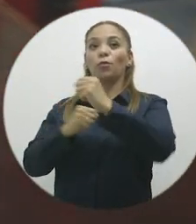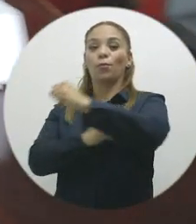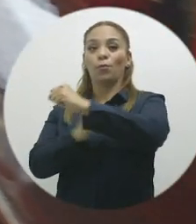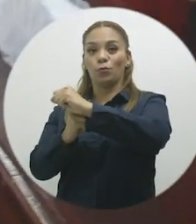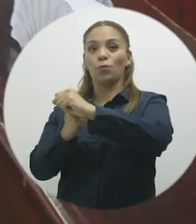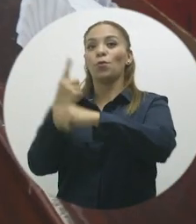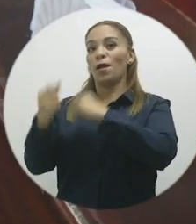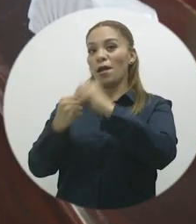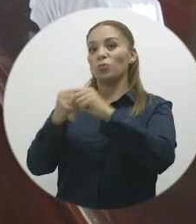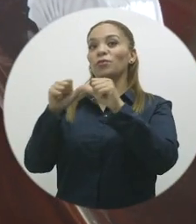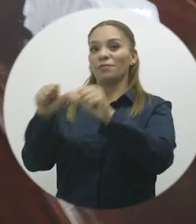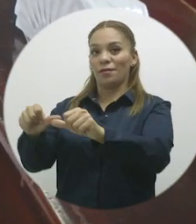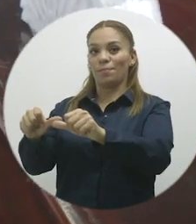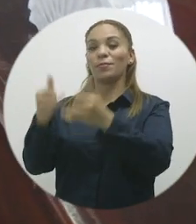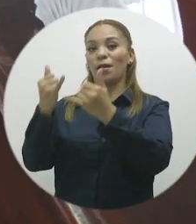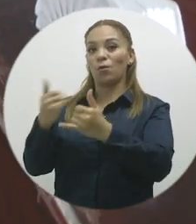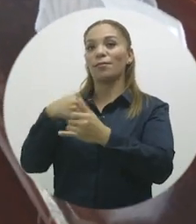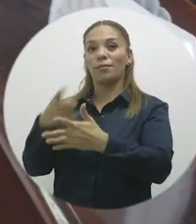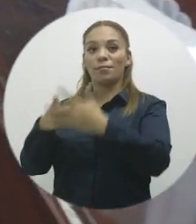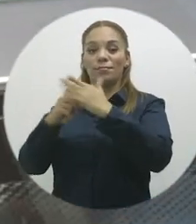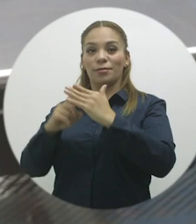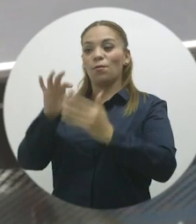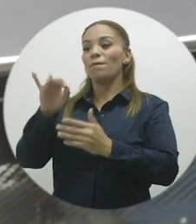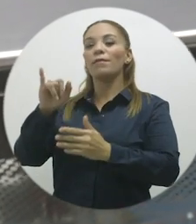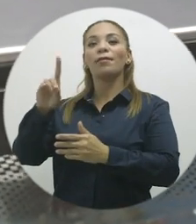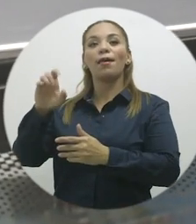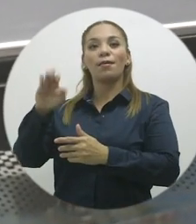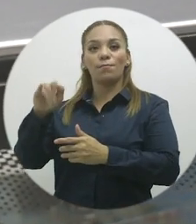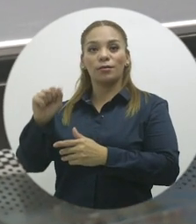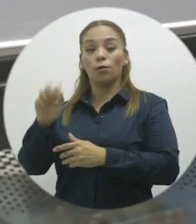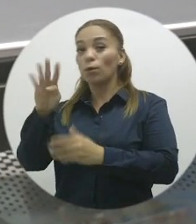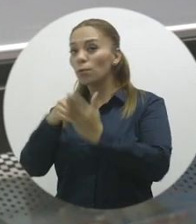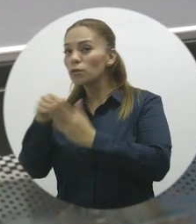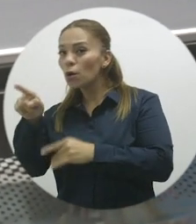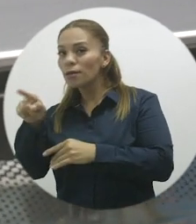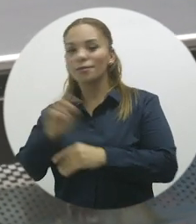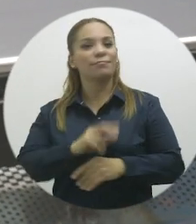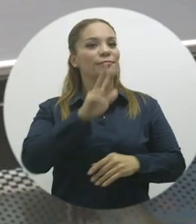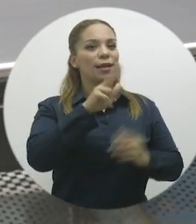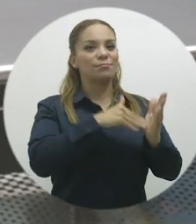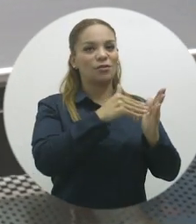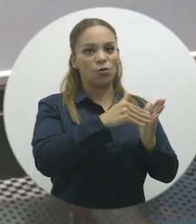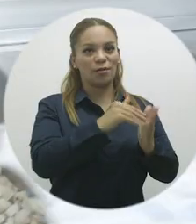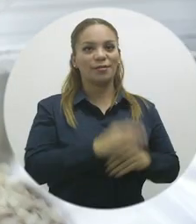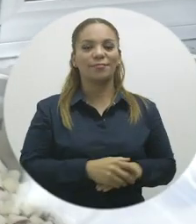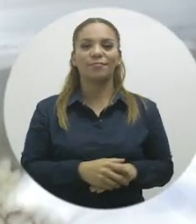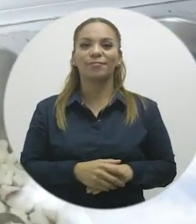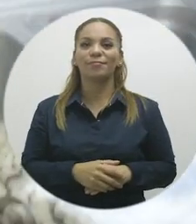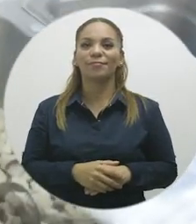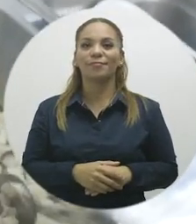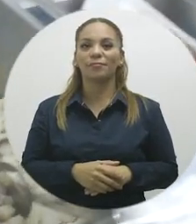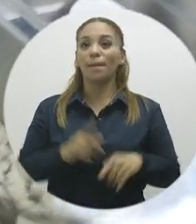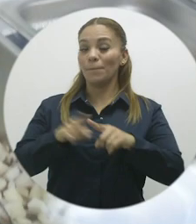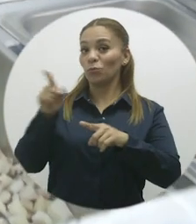sostenibilidad y tiene ahora un préstamo de FIDEIMAS de 4 millones 3 millones